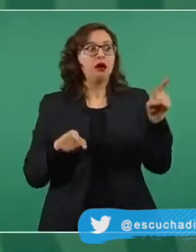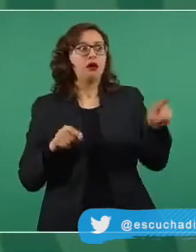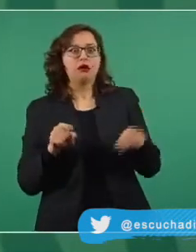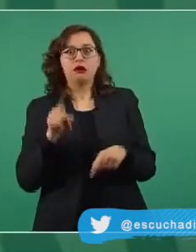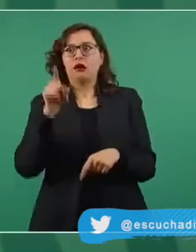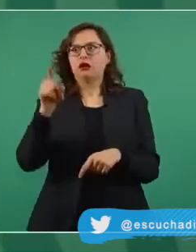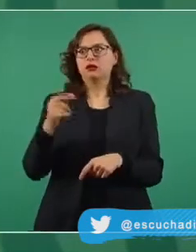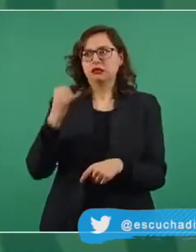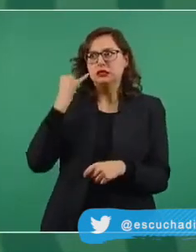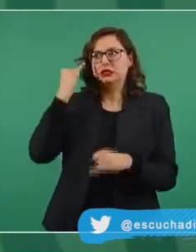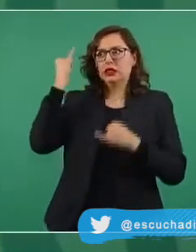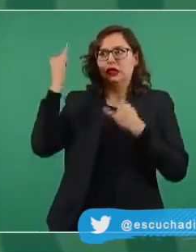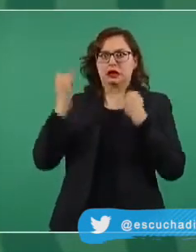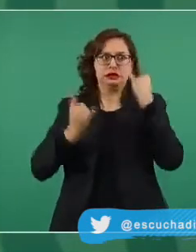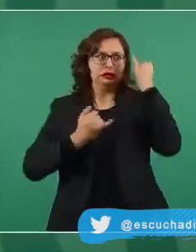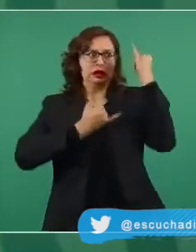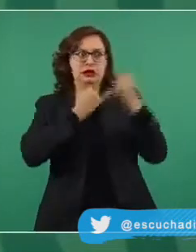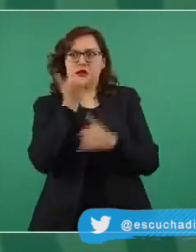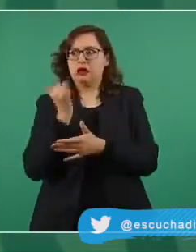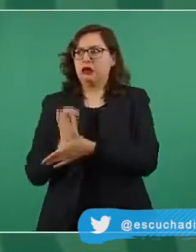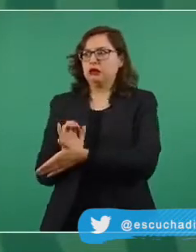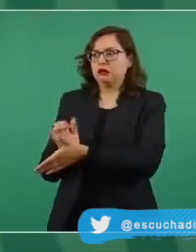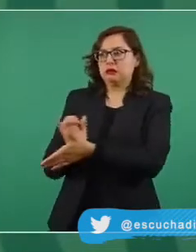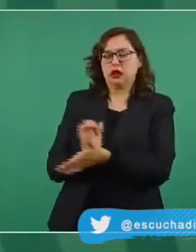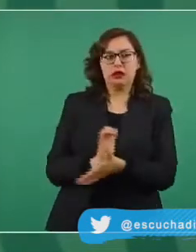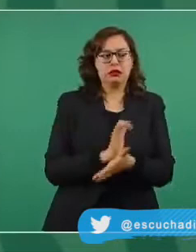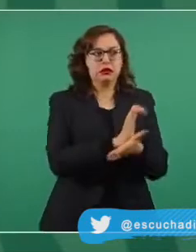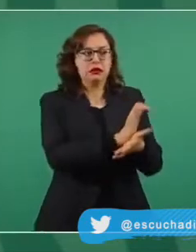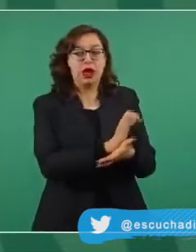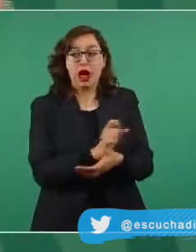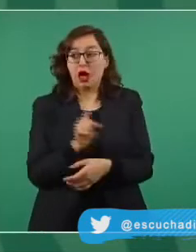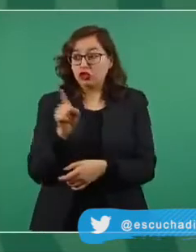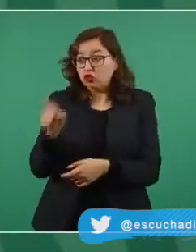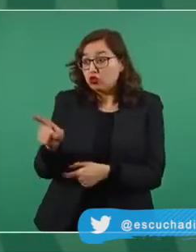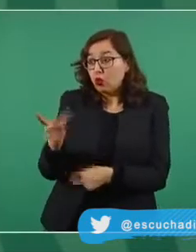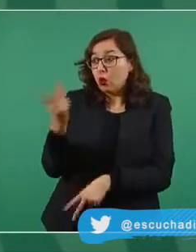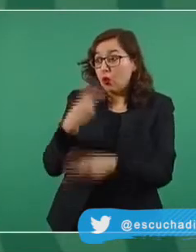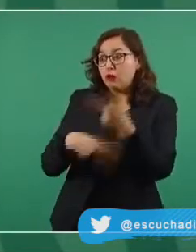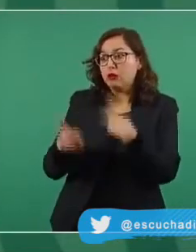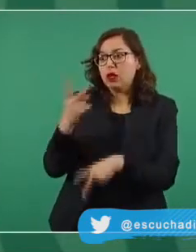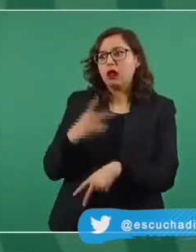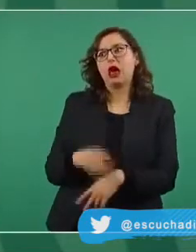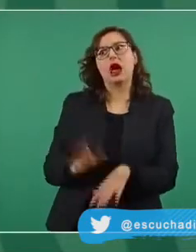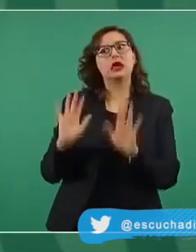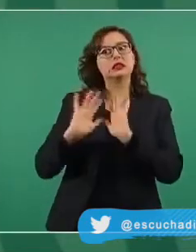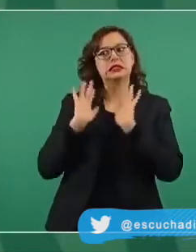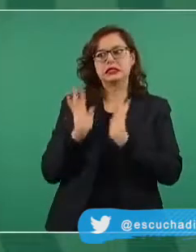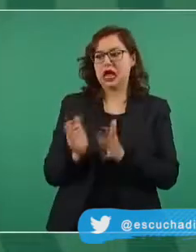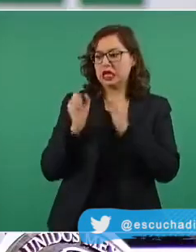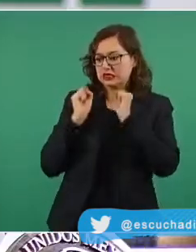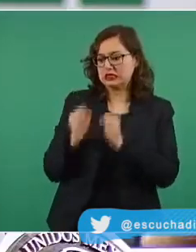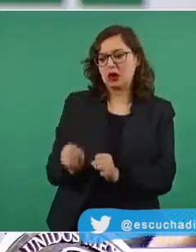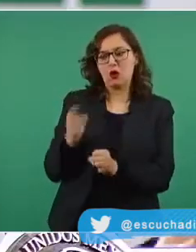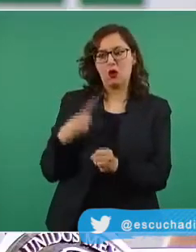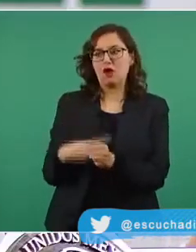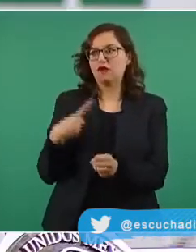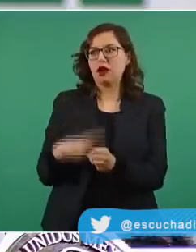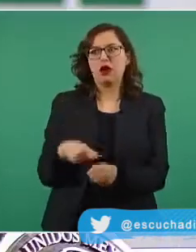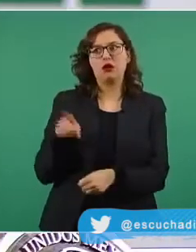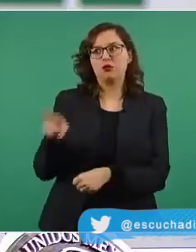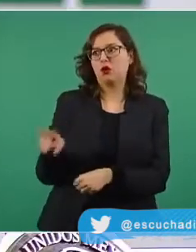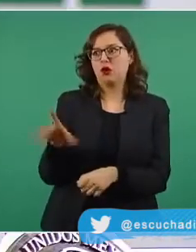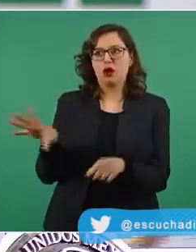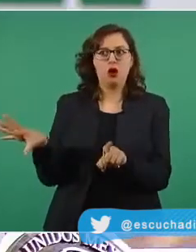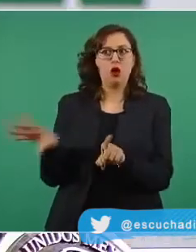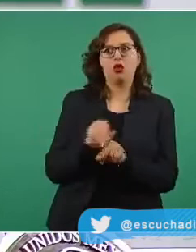% en camas generales y 13% en camas con ventilador. El subsecretario de Salud, Hugo López-Gatell, a través de